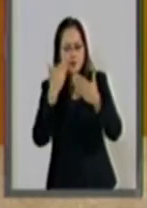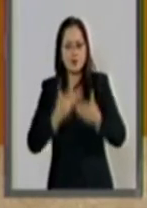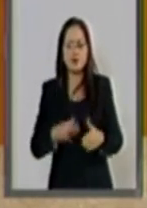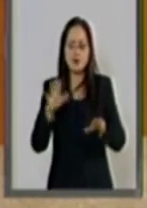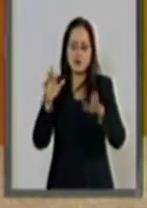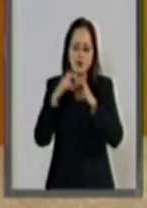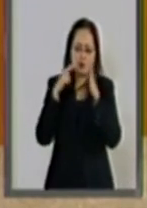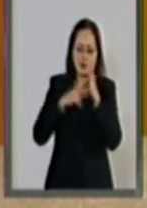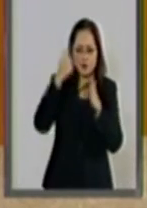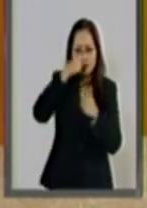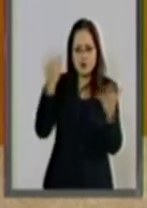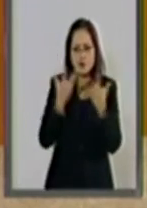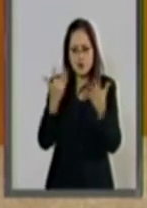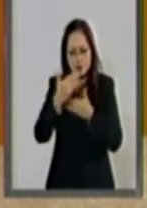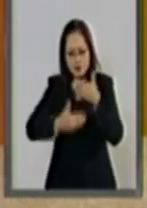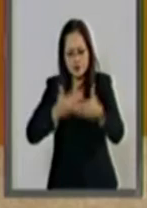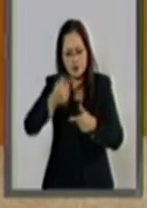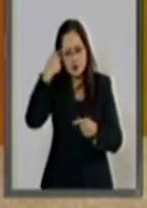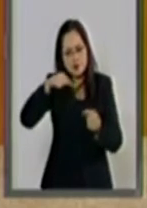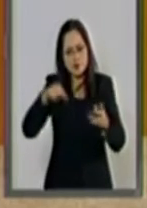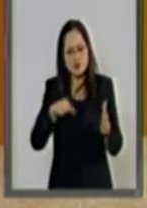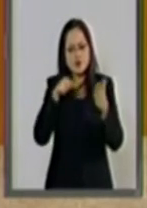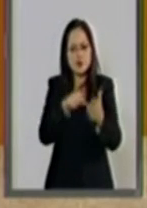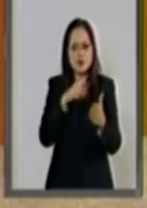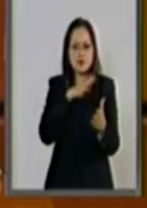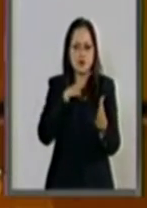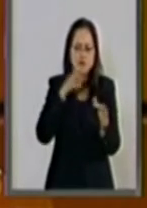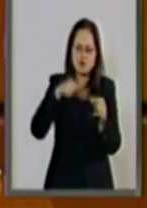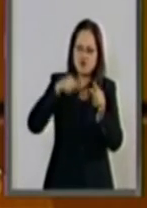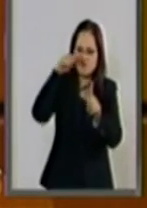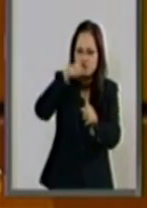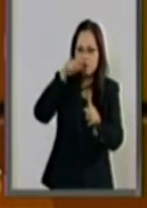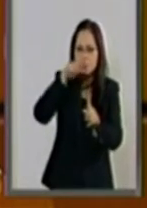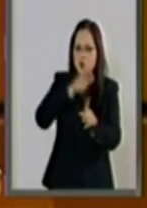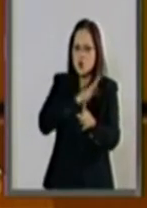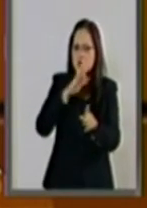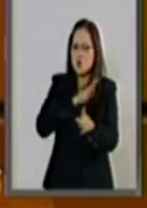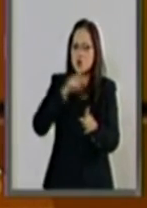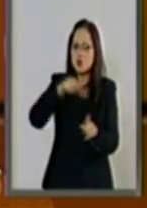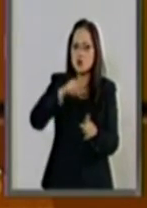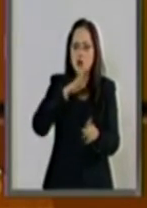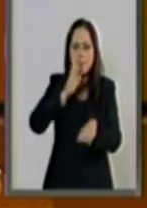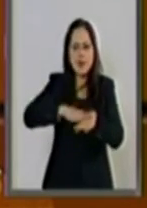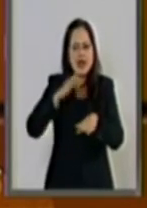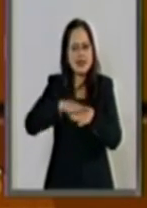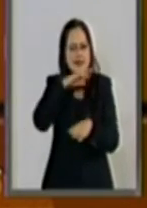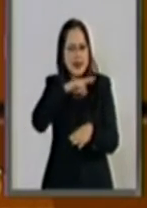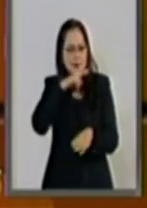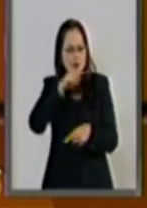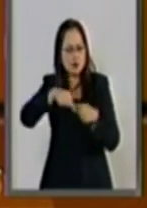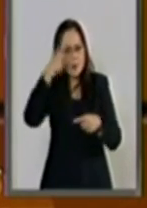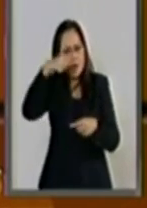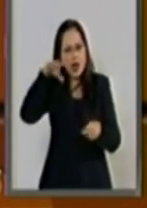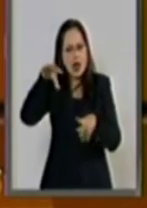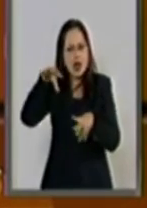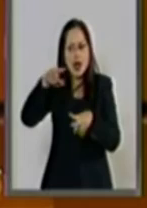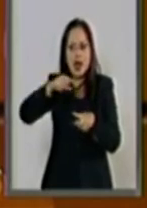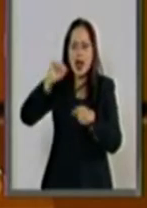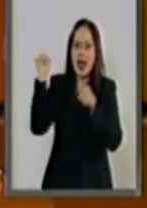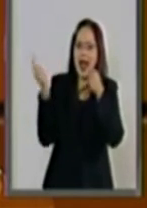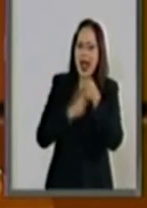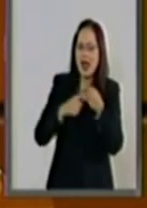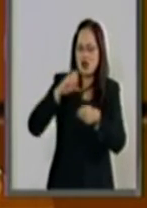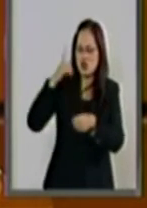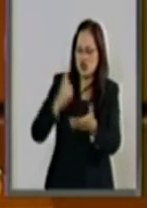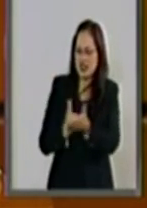reglas para la operación de los criterios de oportunidad a fin de que se genere mayor eficacia en la persecución de delitos